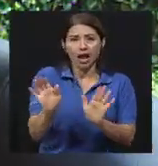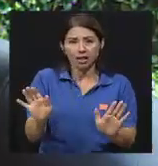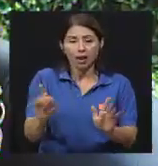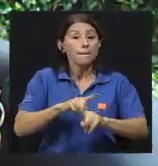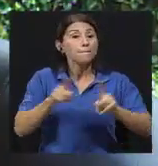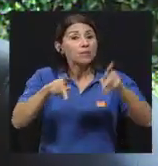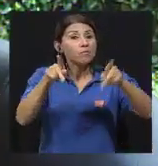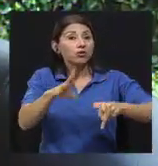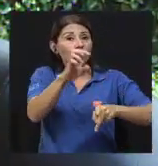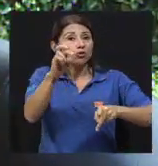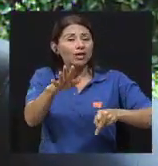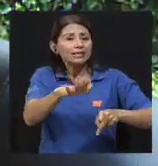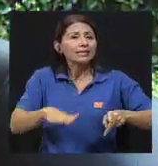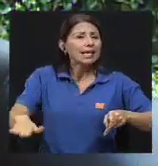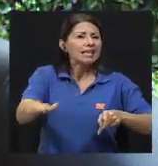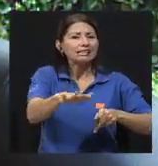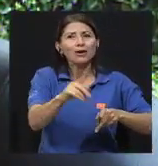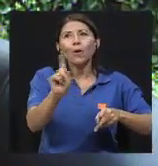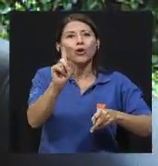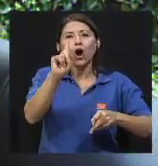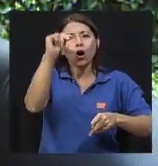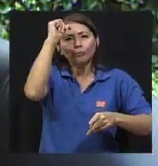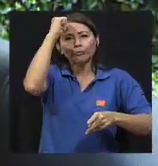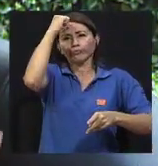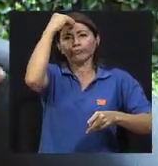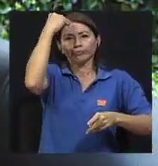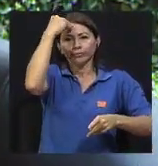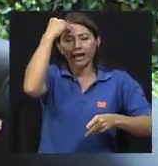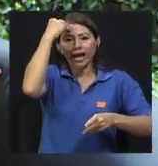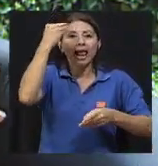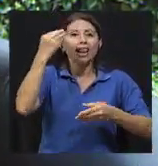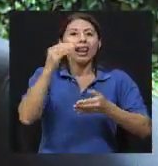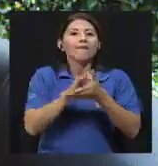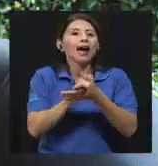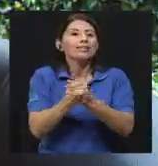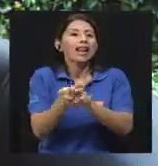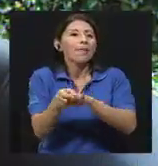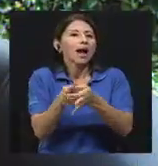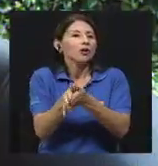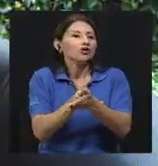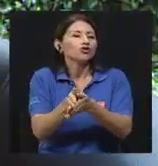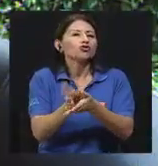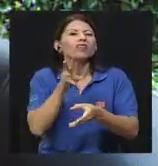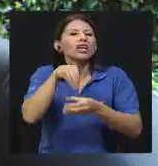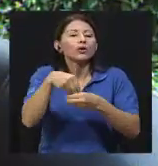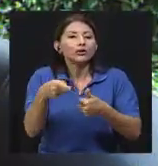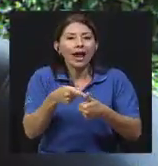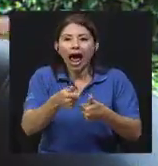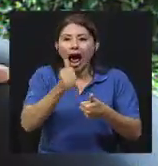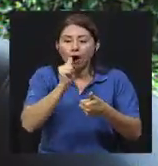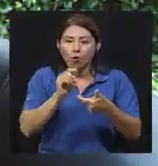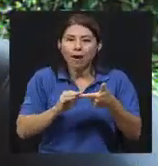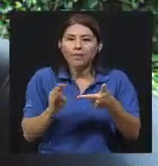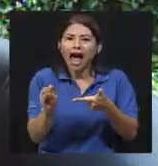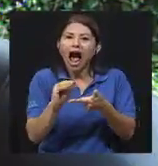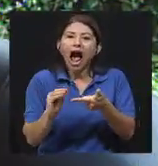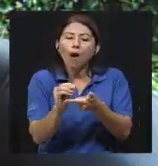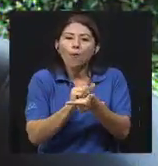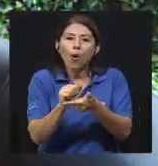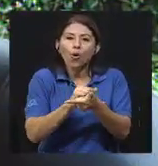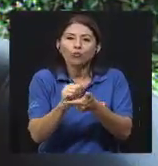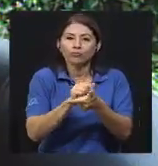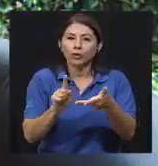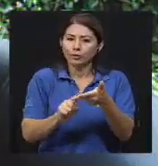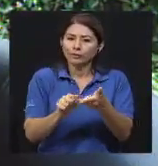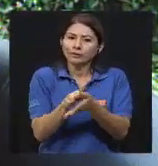se ha hecho mucho a la idea de lavarse las manos. Un buen lavado de manos incluye agua, jabón, una buena